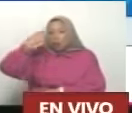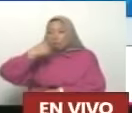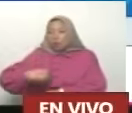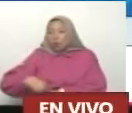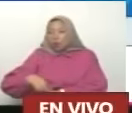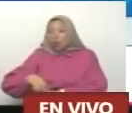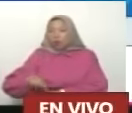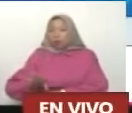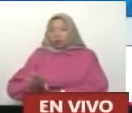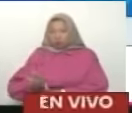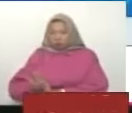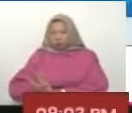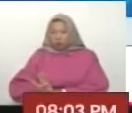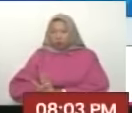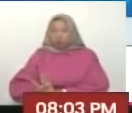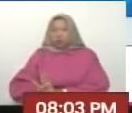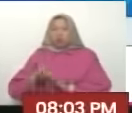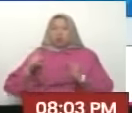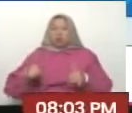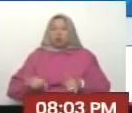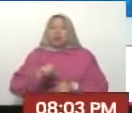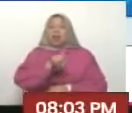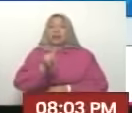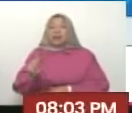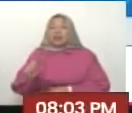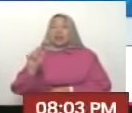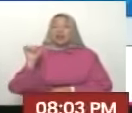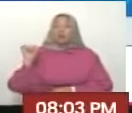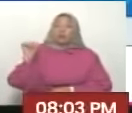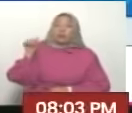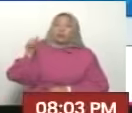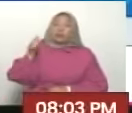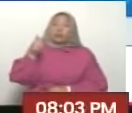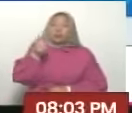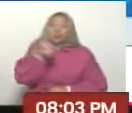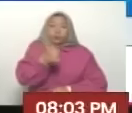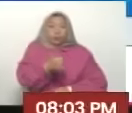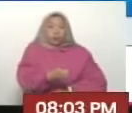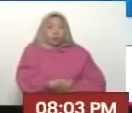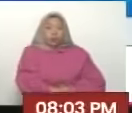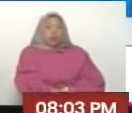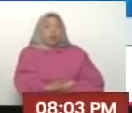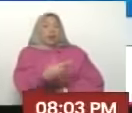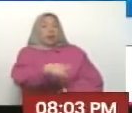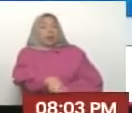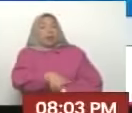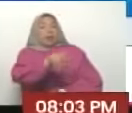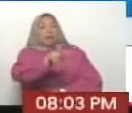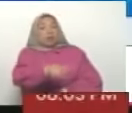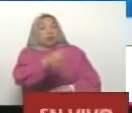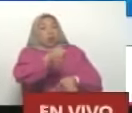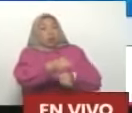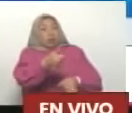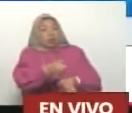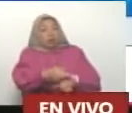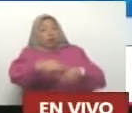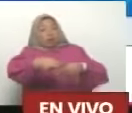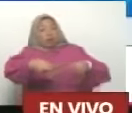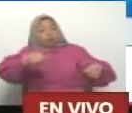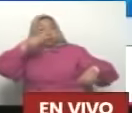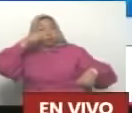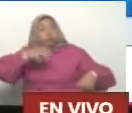Ese encaramamiento Empezó hace Cien años Lo que se llamó La migración Campesina Del campo A la ciudad